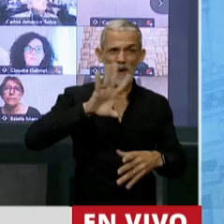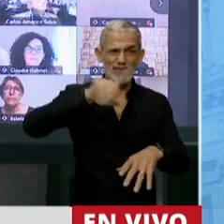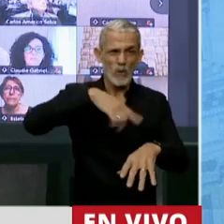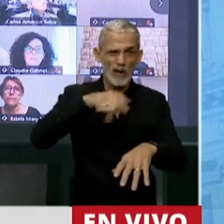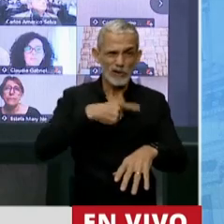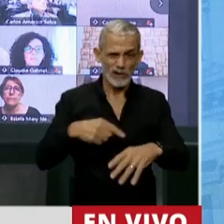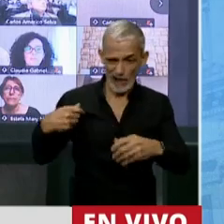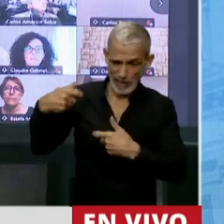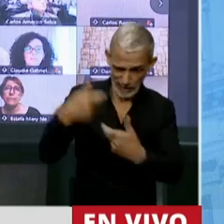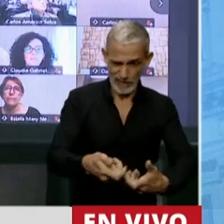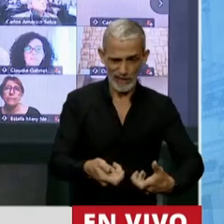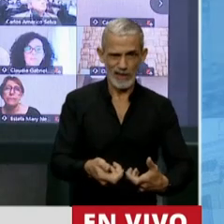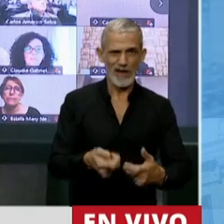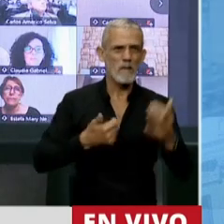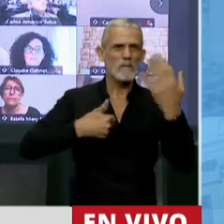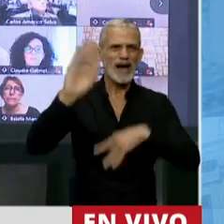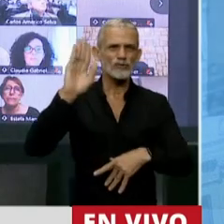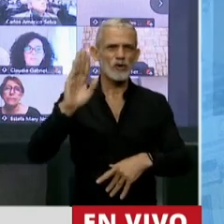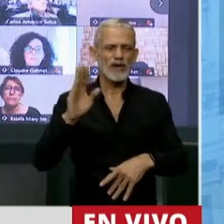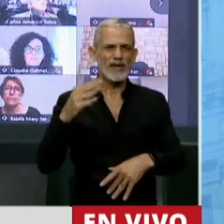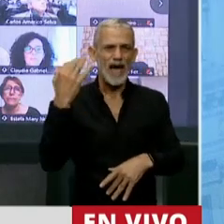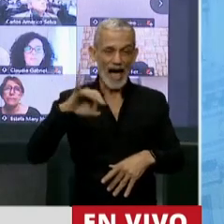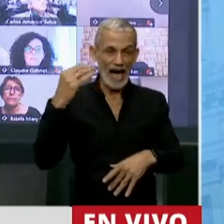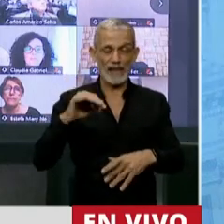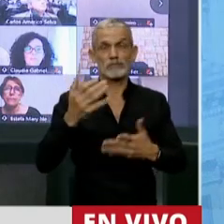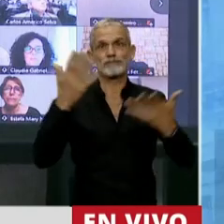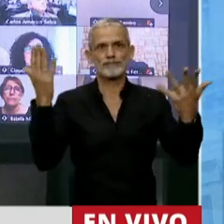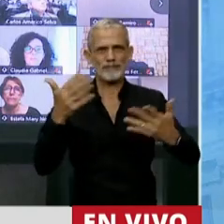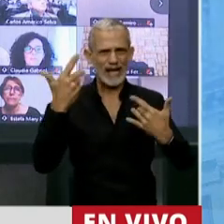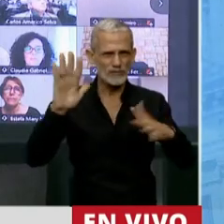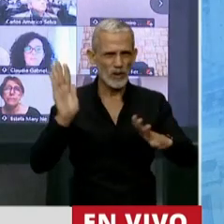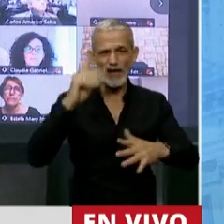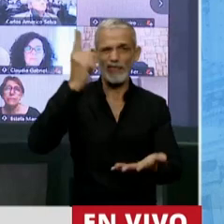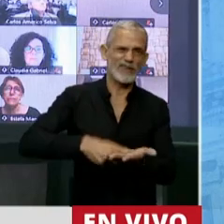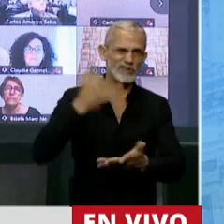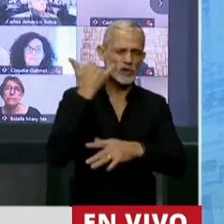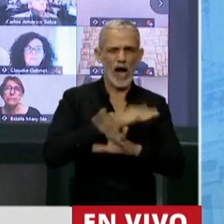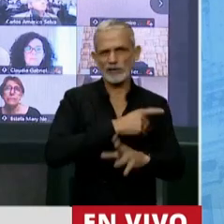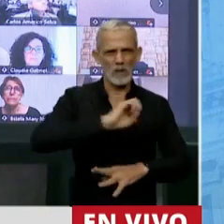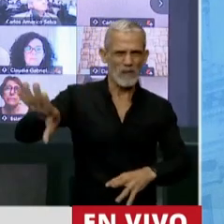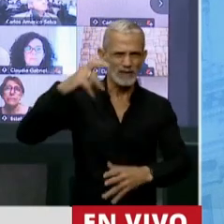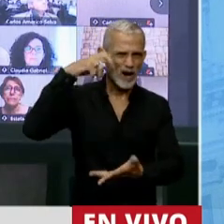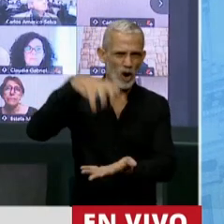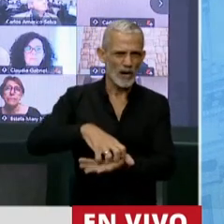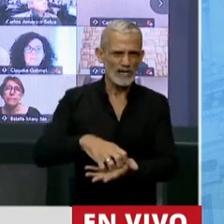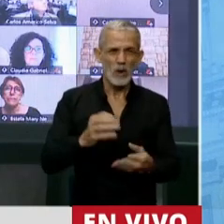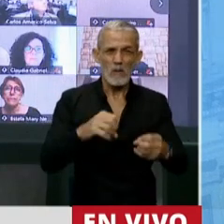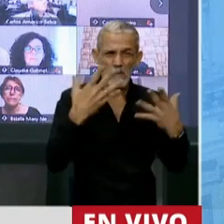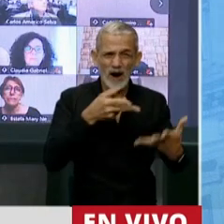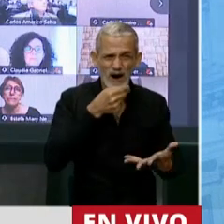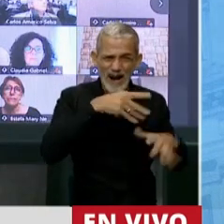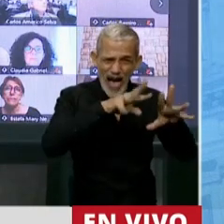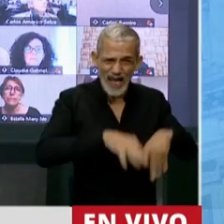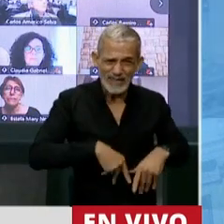horas, una mayoría circunstancial decidió despachar y no mejorar un